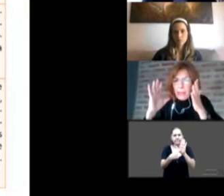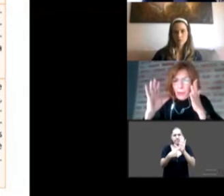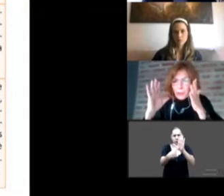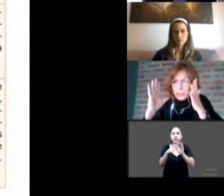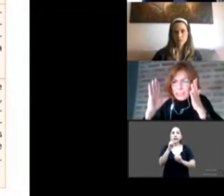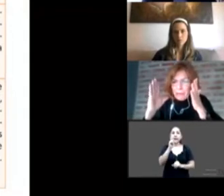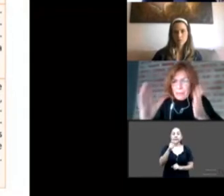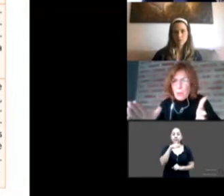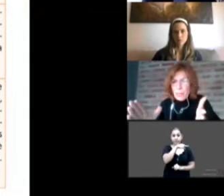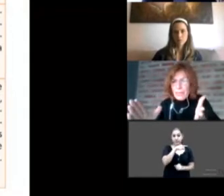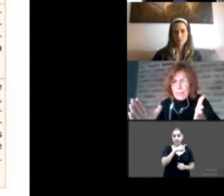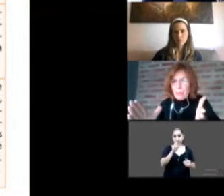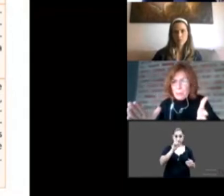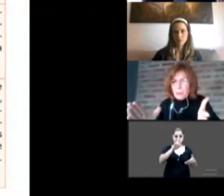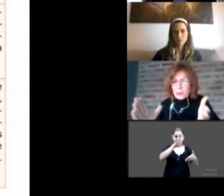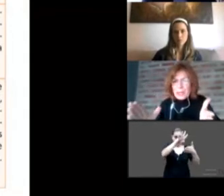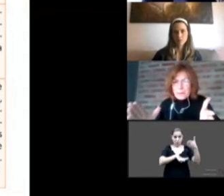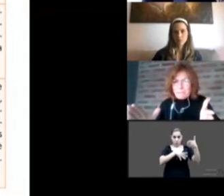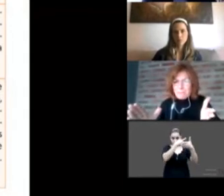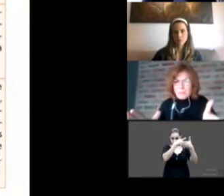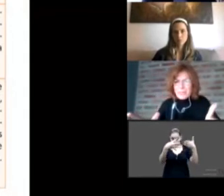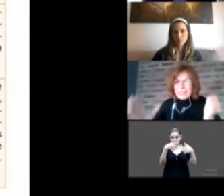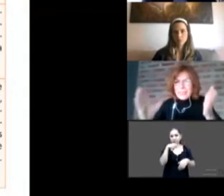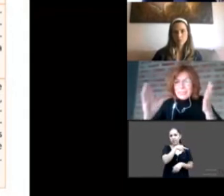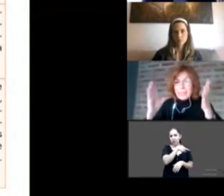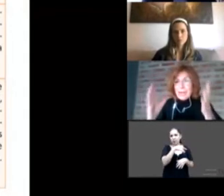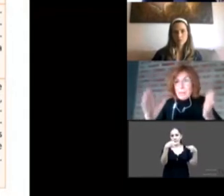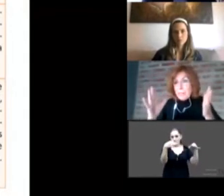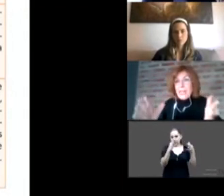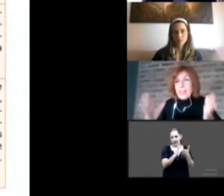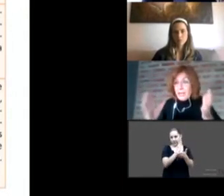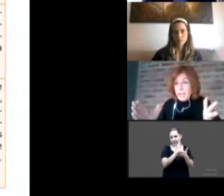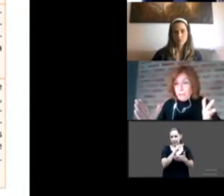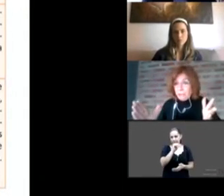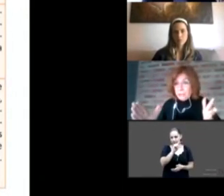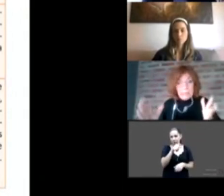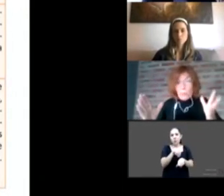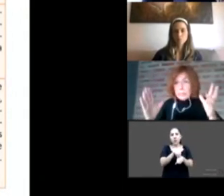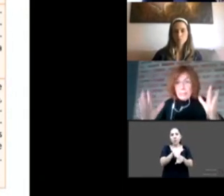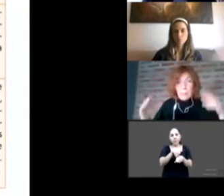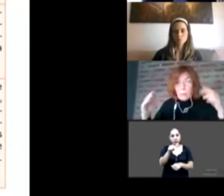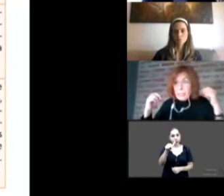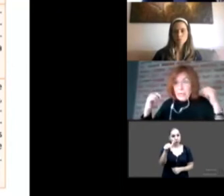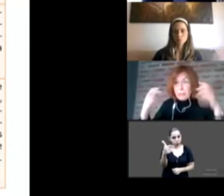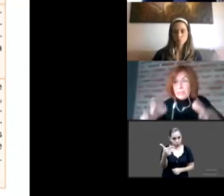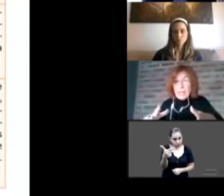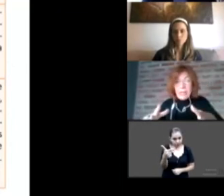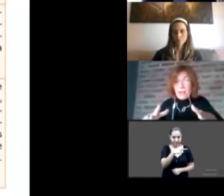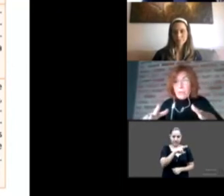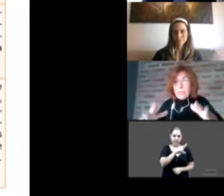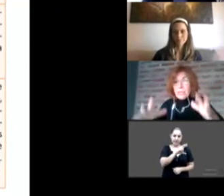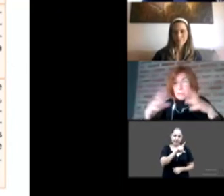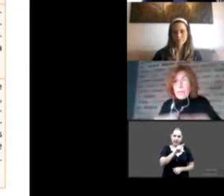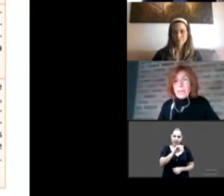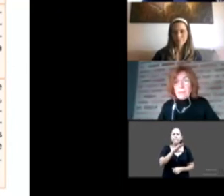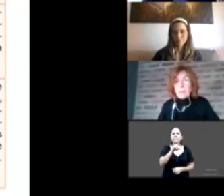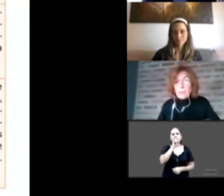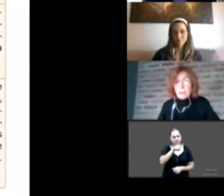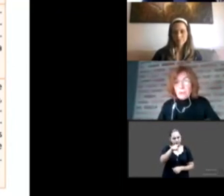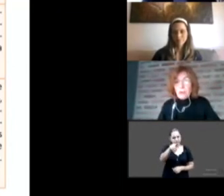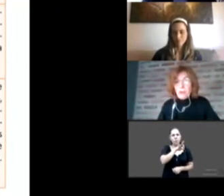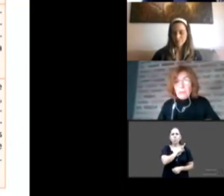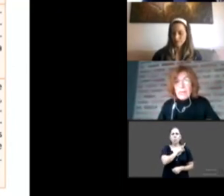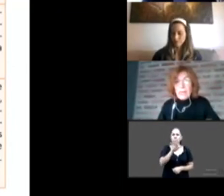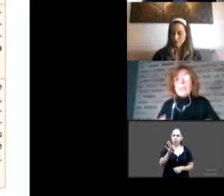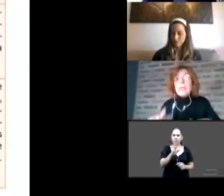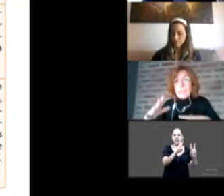la página 12 del manual que acabo de mostrar, que está en la página de RELAF. Cualquiera puede ir a la página de RELAF, bajar el manual